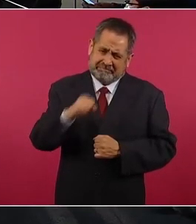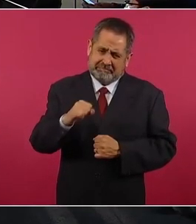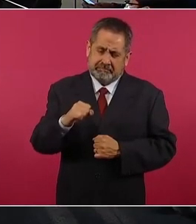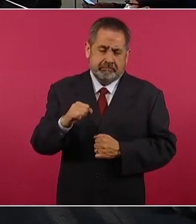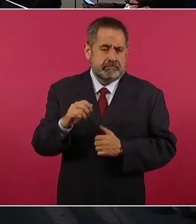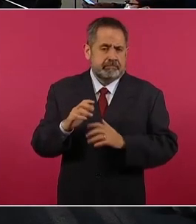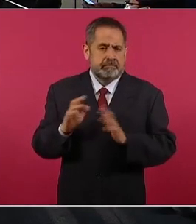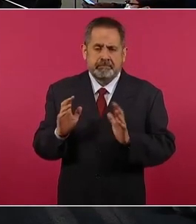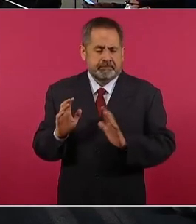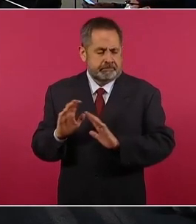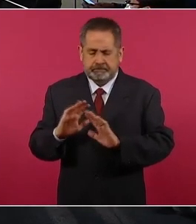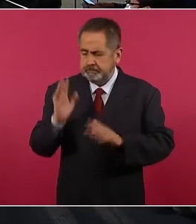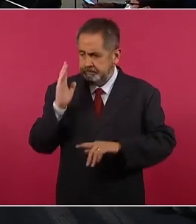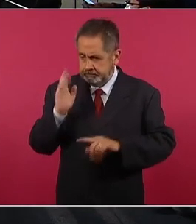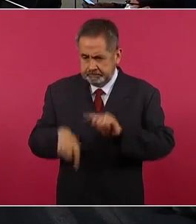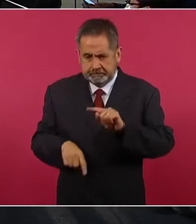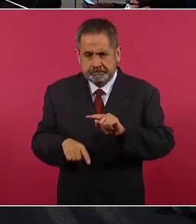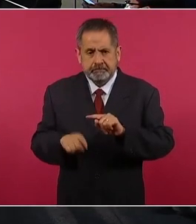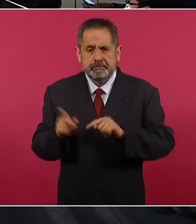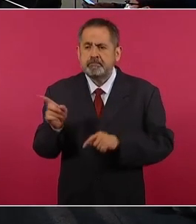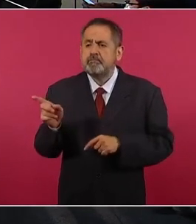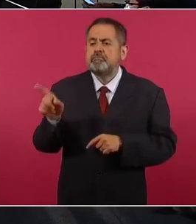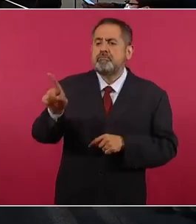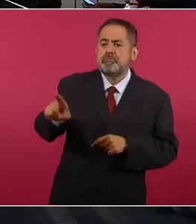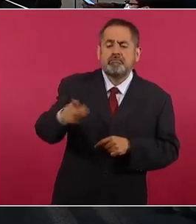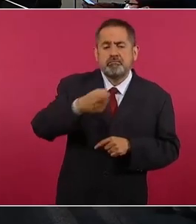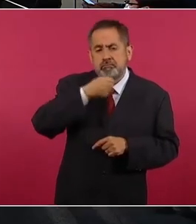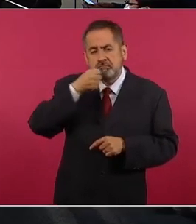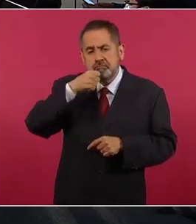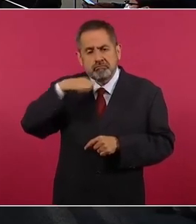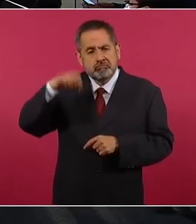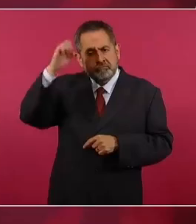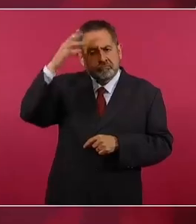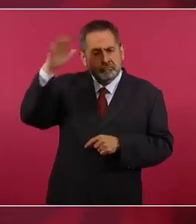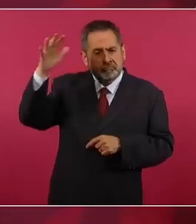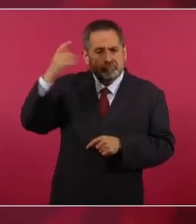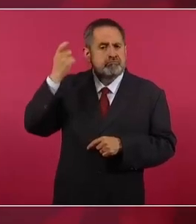pensión para los adultos mayores